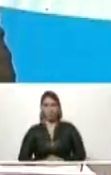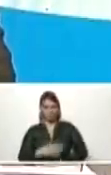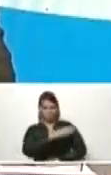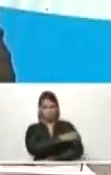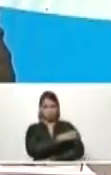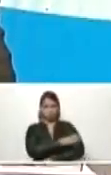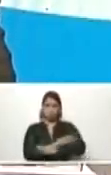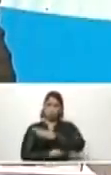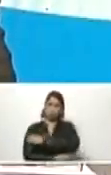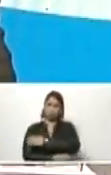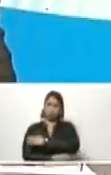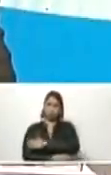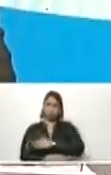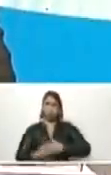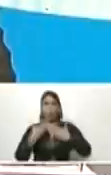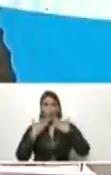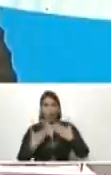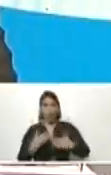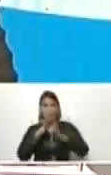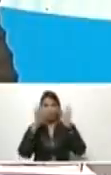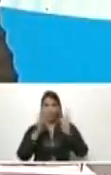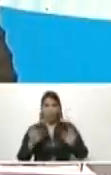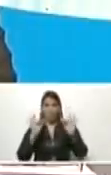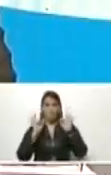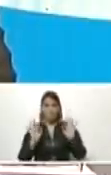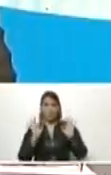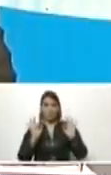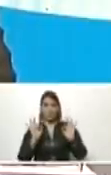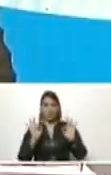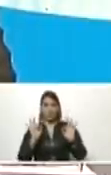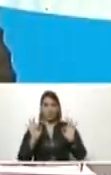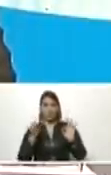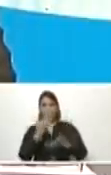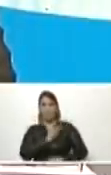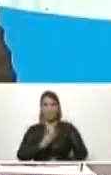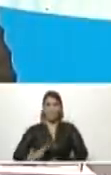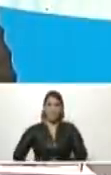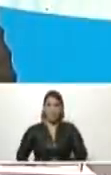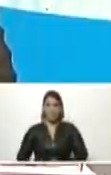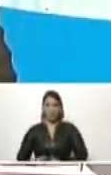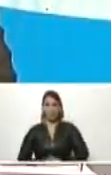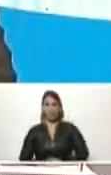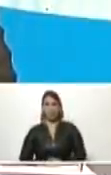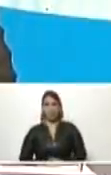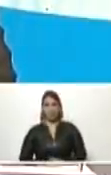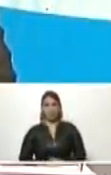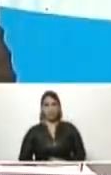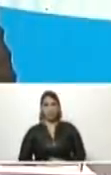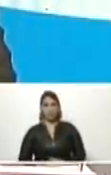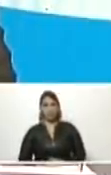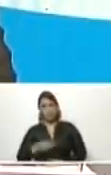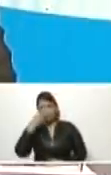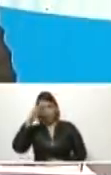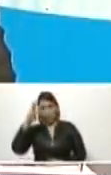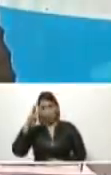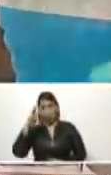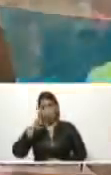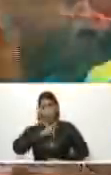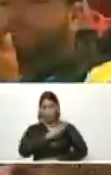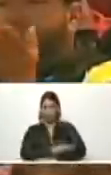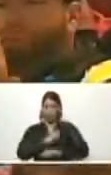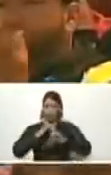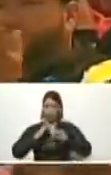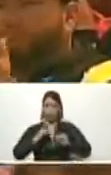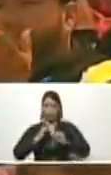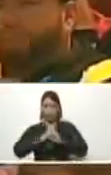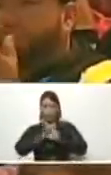le doy las gracias de manera muy especial al presidente Andrés Manuel López Obrador, por su valentía, por